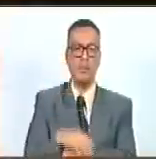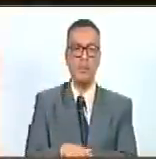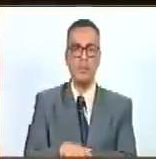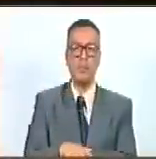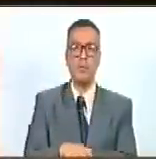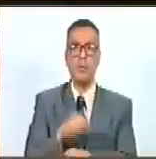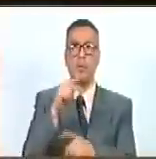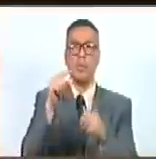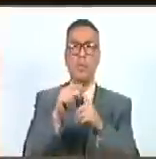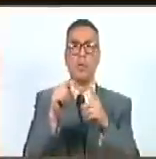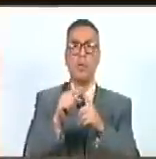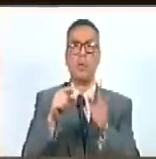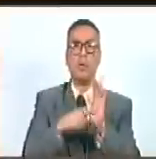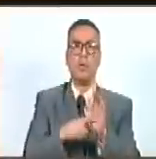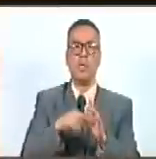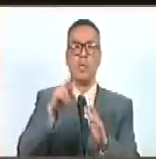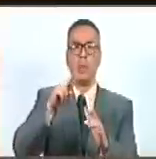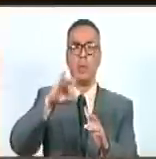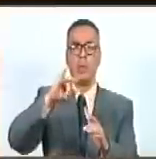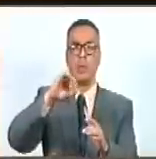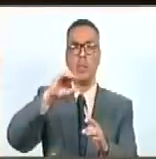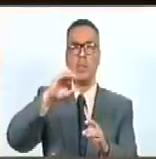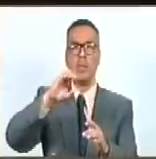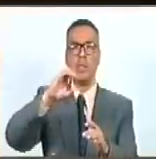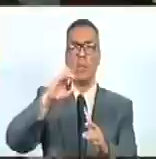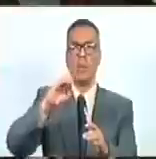Puedes dejar el derecho de palabra del diputado Ricardo González.